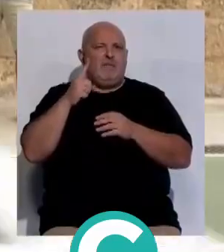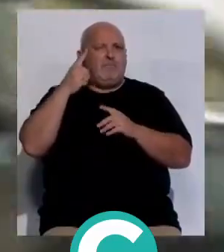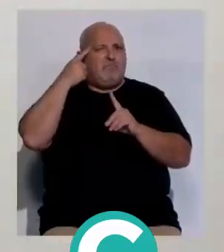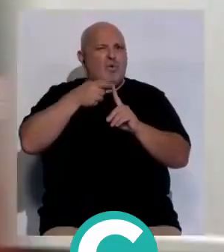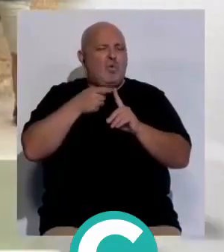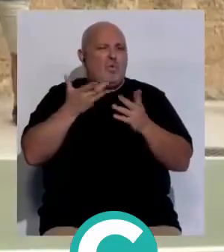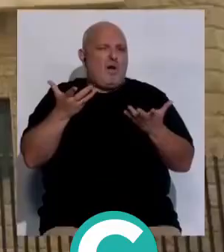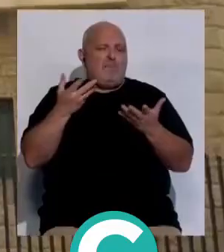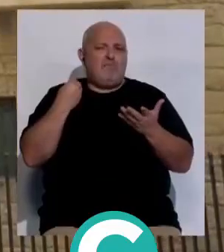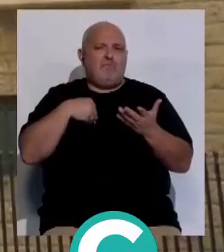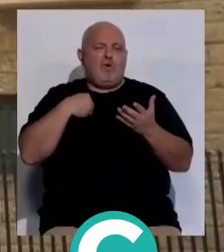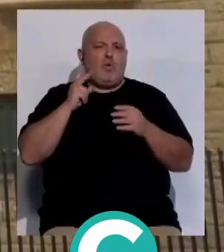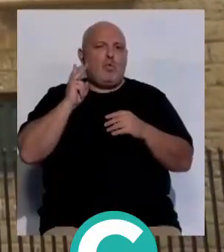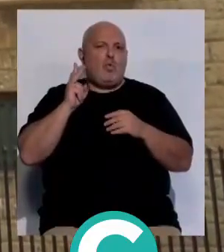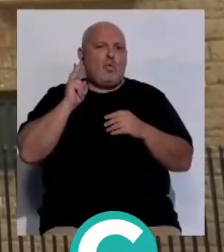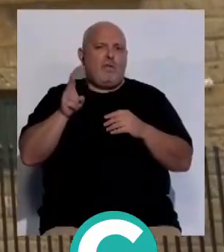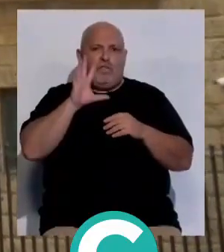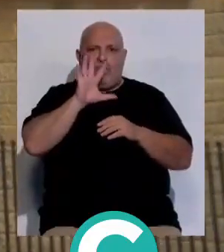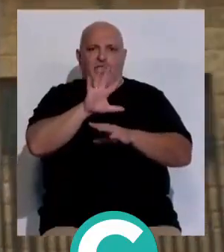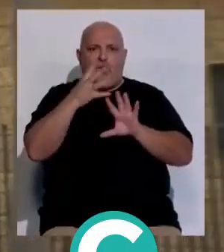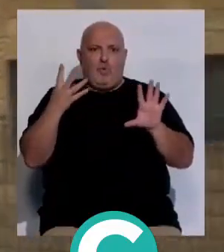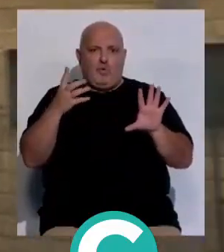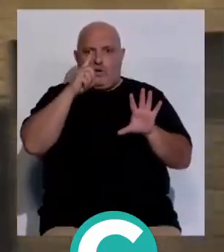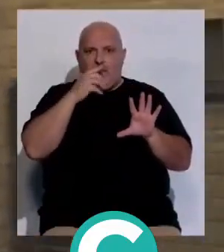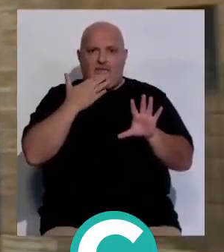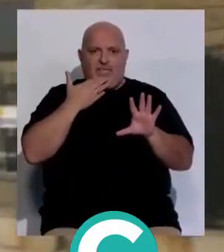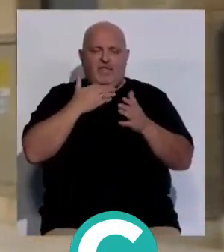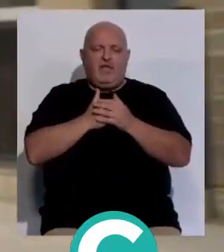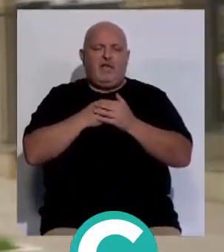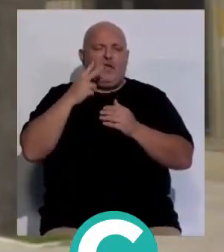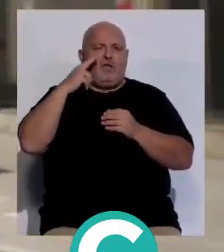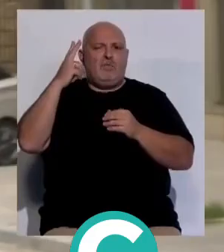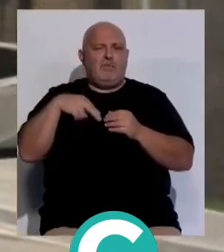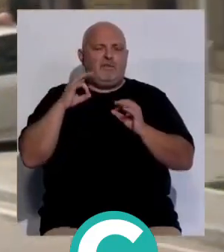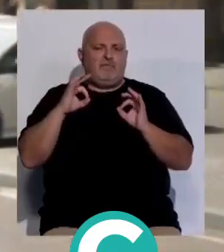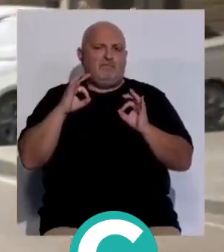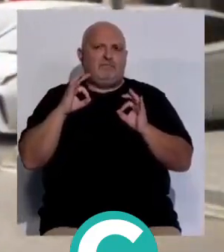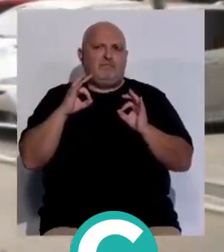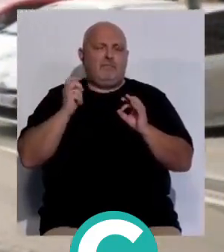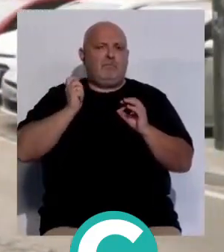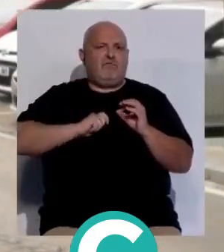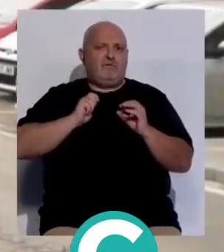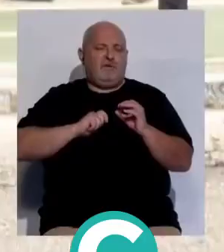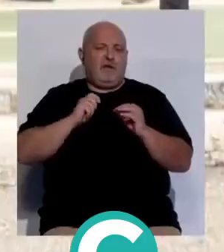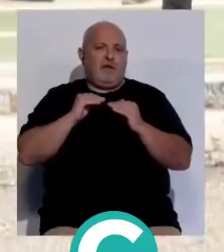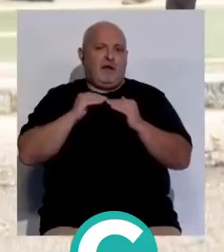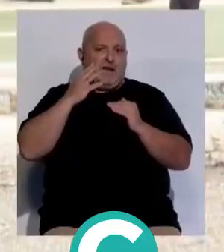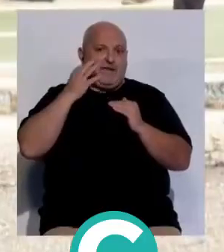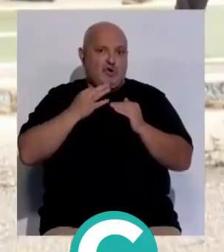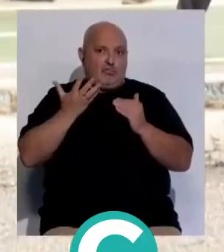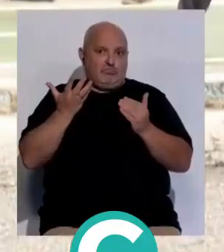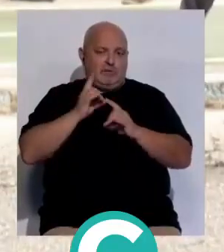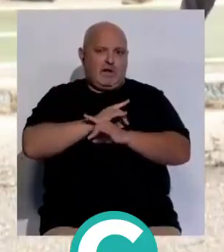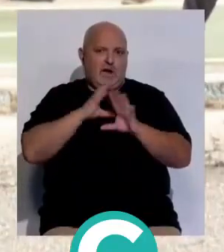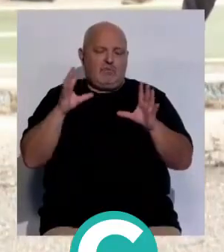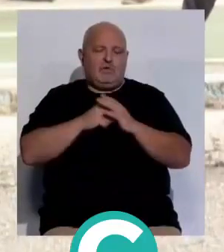principalmente en una jubilación a los 59 años, el reconocimiento de profesión de riesgo y por